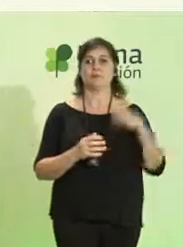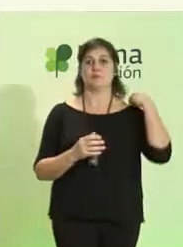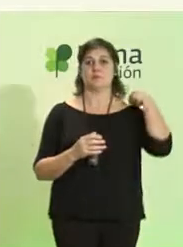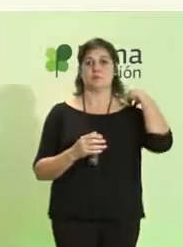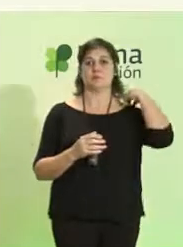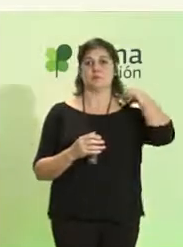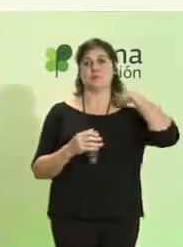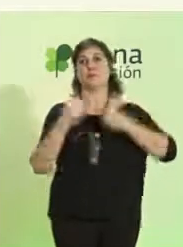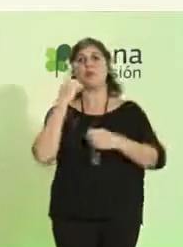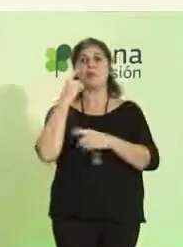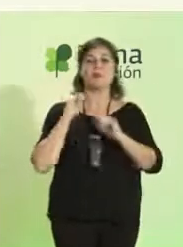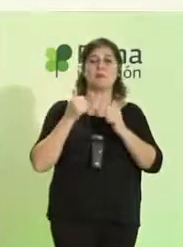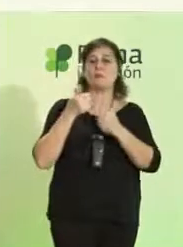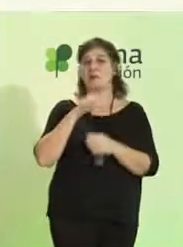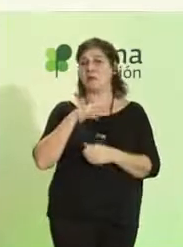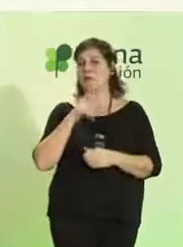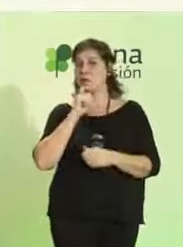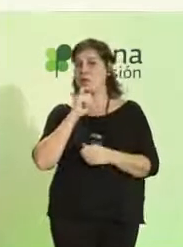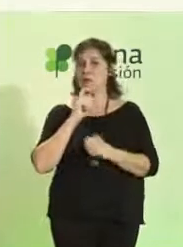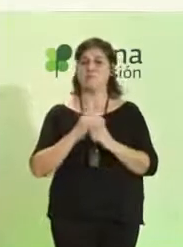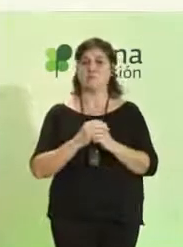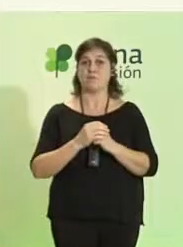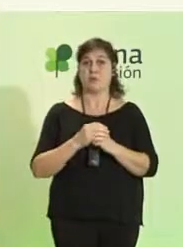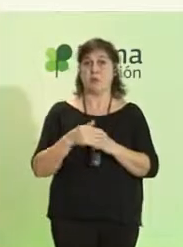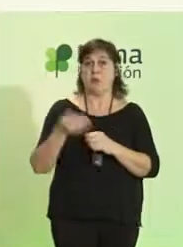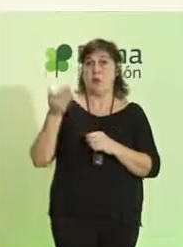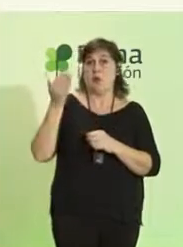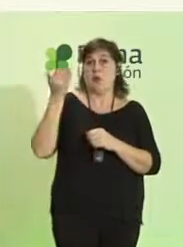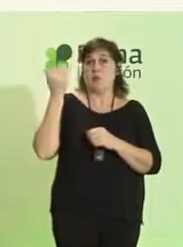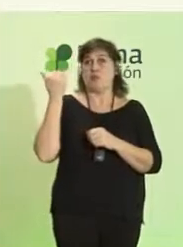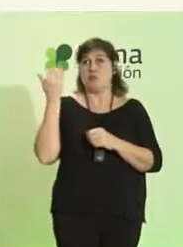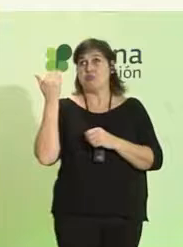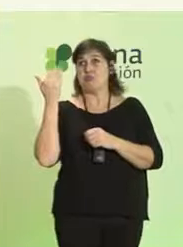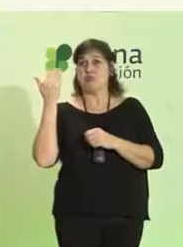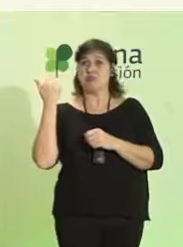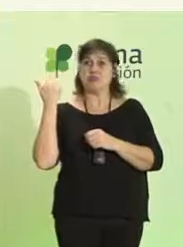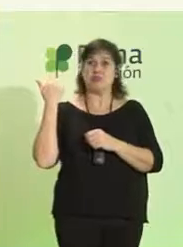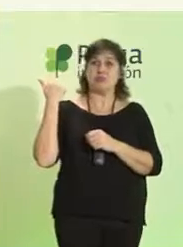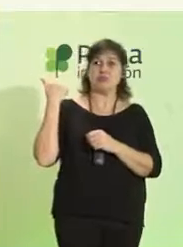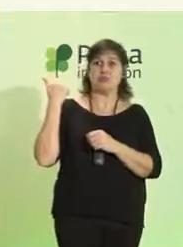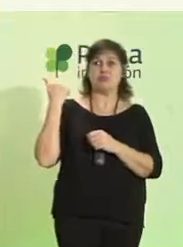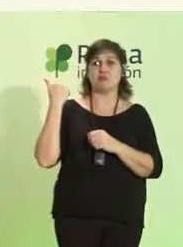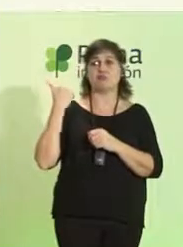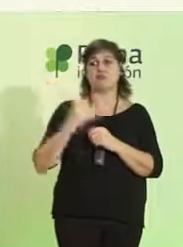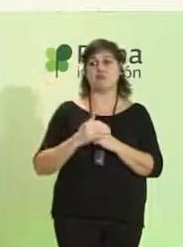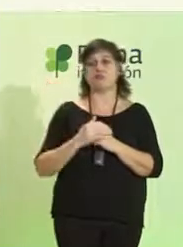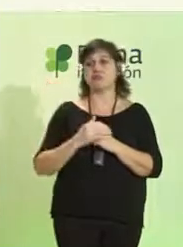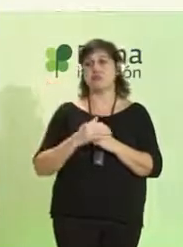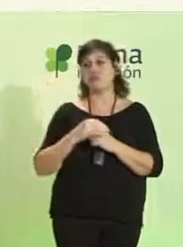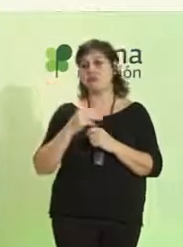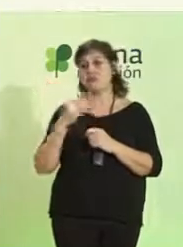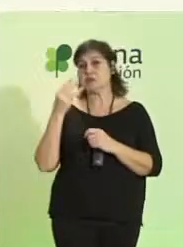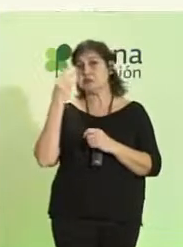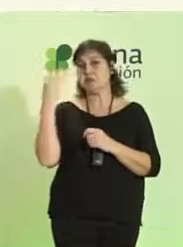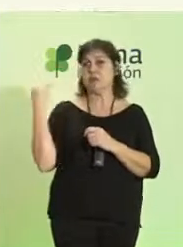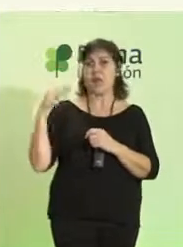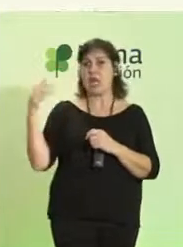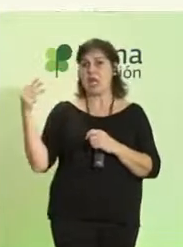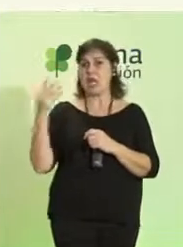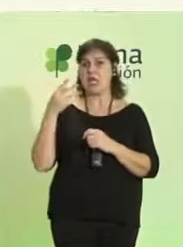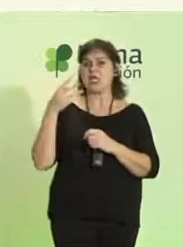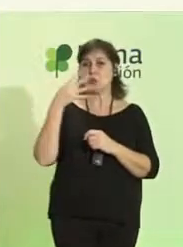A ver por dónde empezar. Hace aproximadamente tres o cuatro semanas,